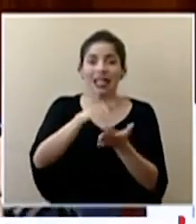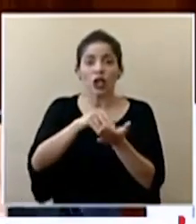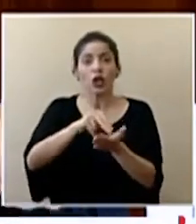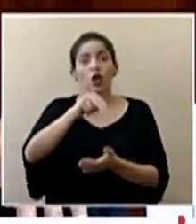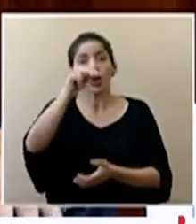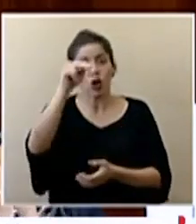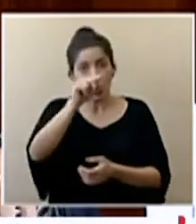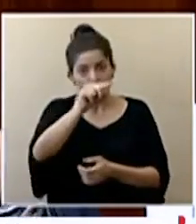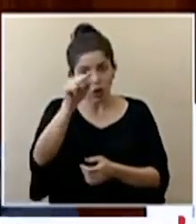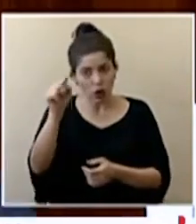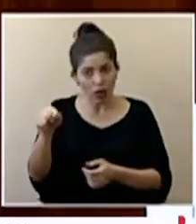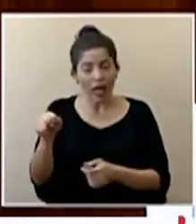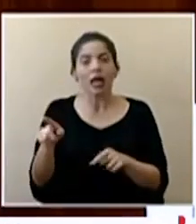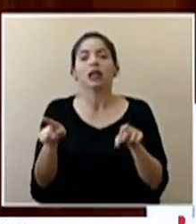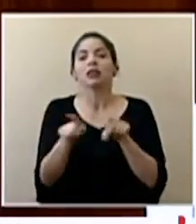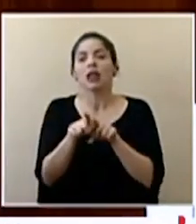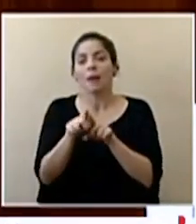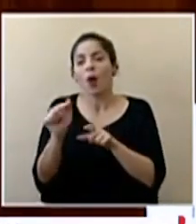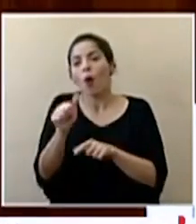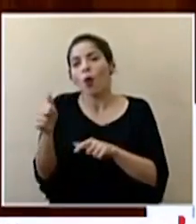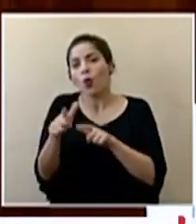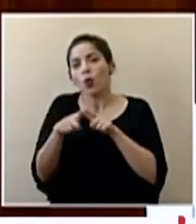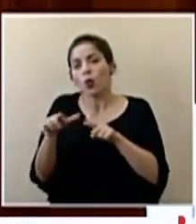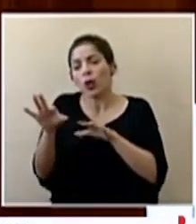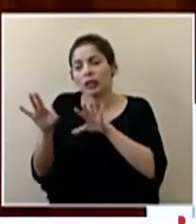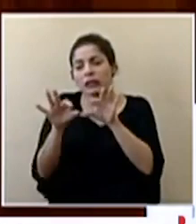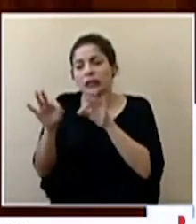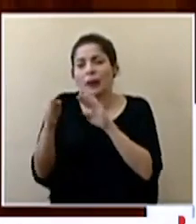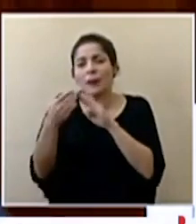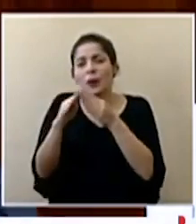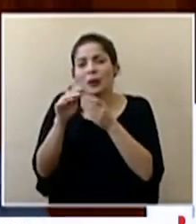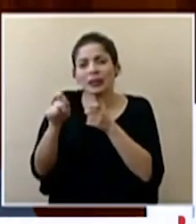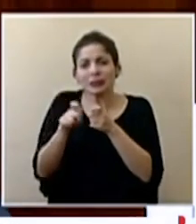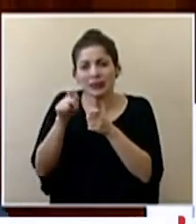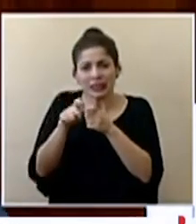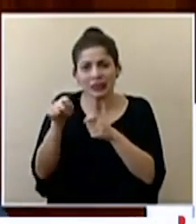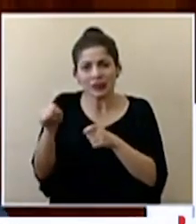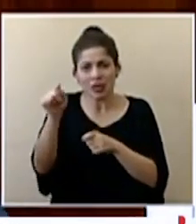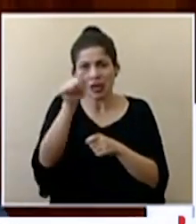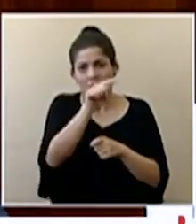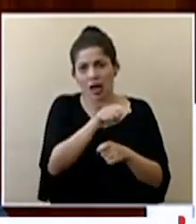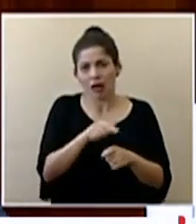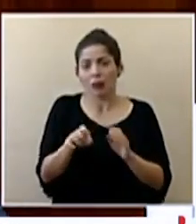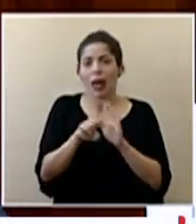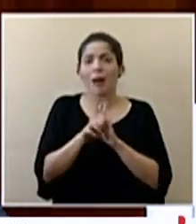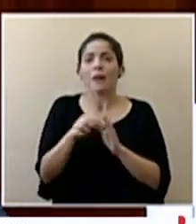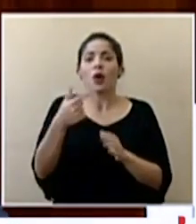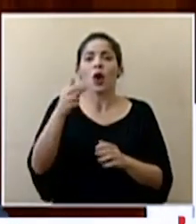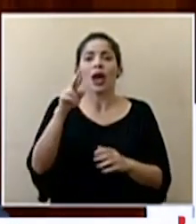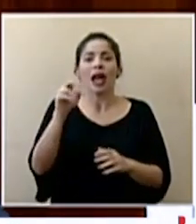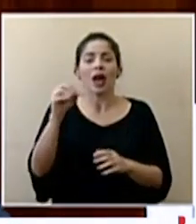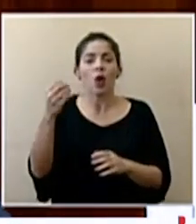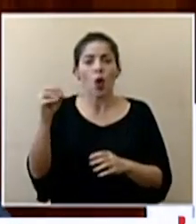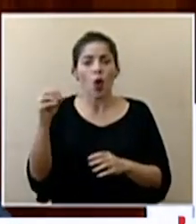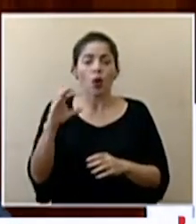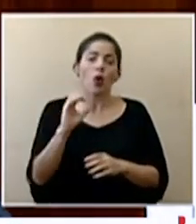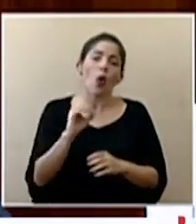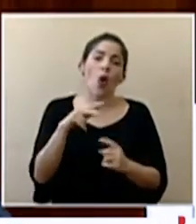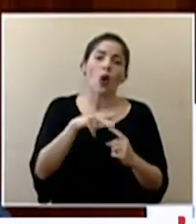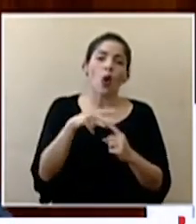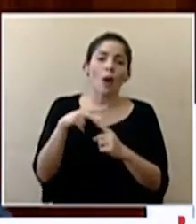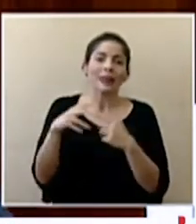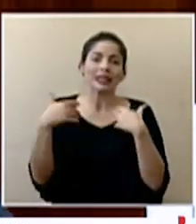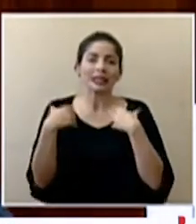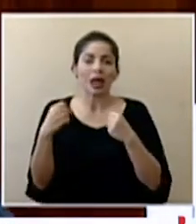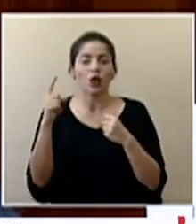de lugares también seleccionados para poblaciones muy específicas como por ejemplo grano de oro o copes salud en pavas